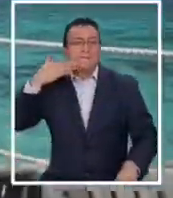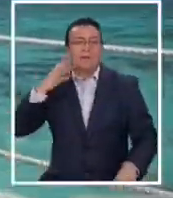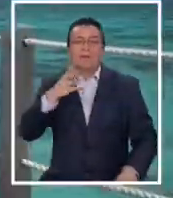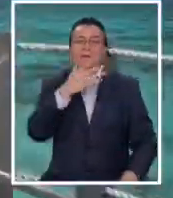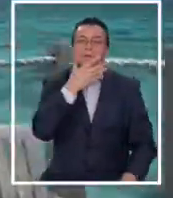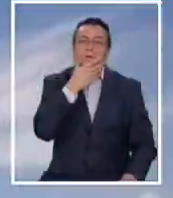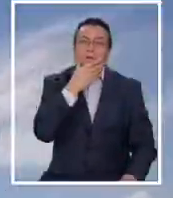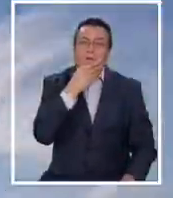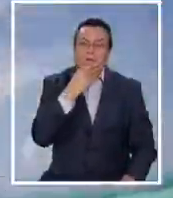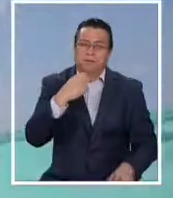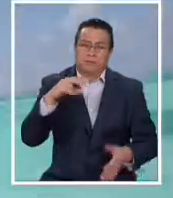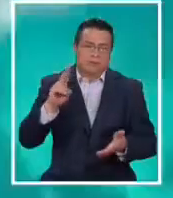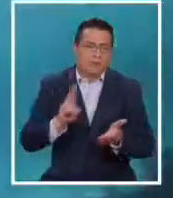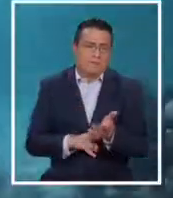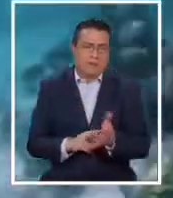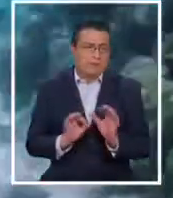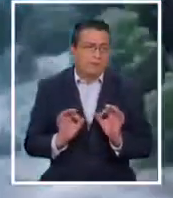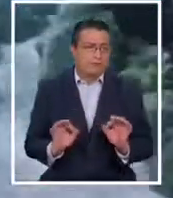paraísos.